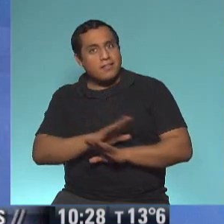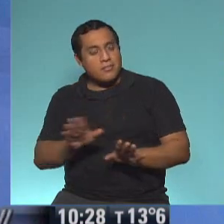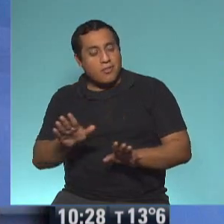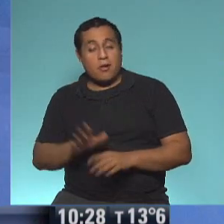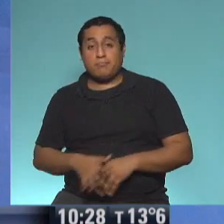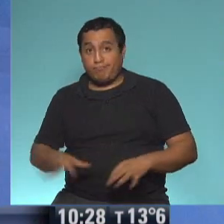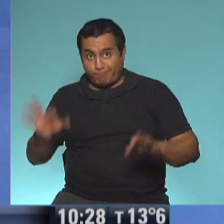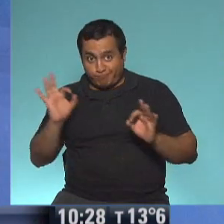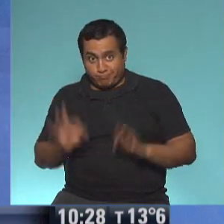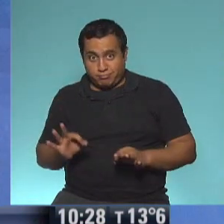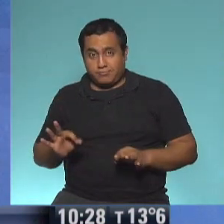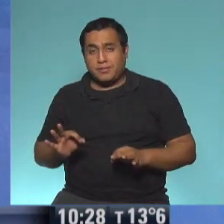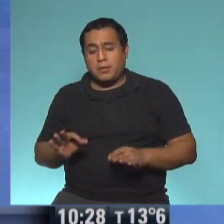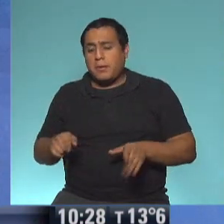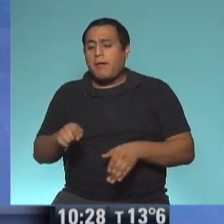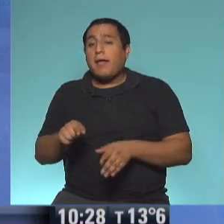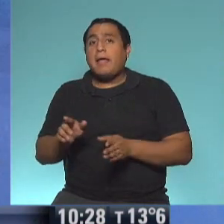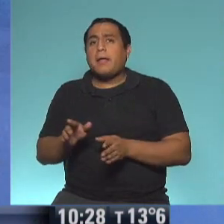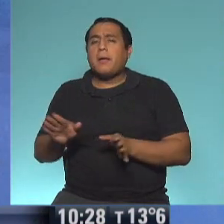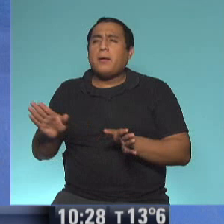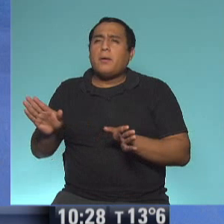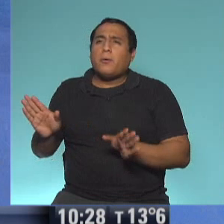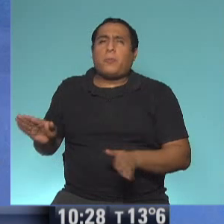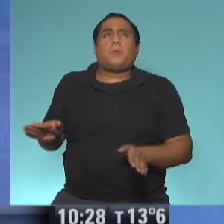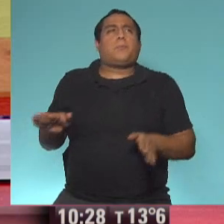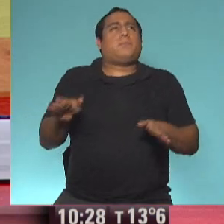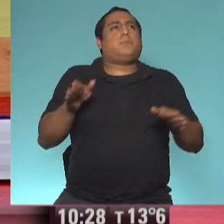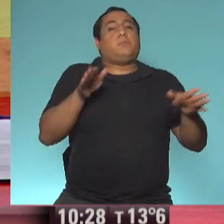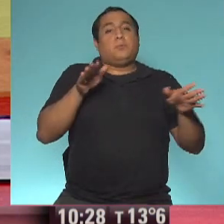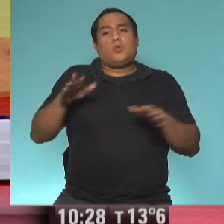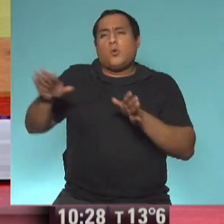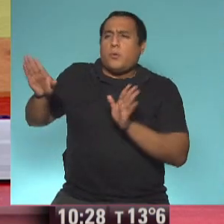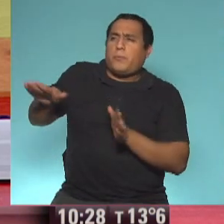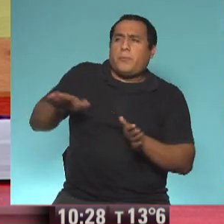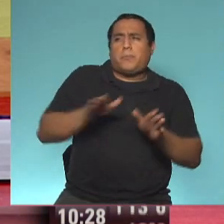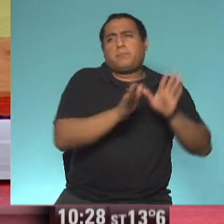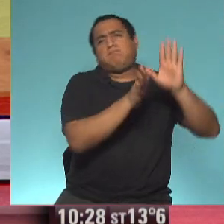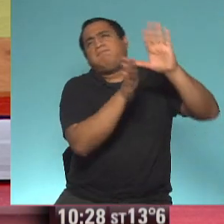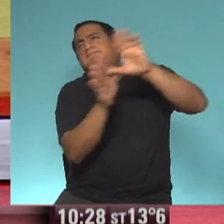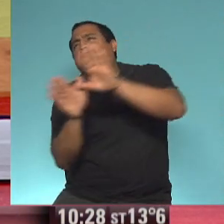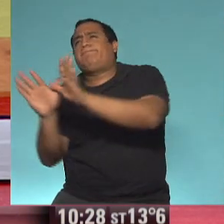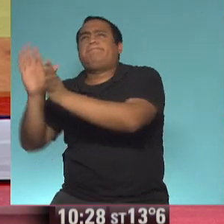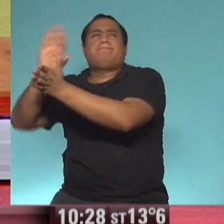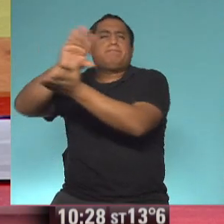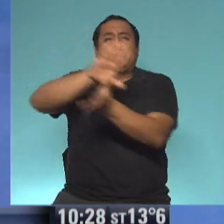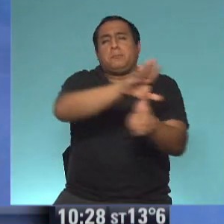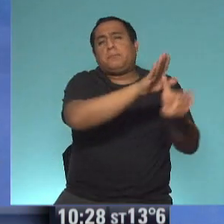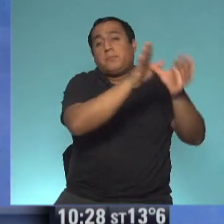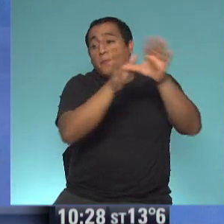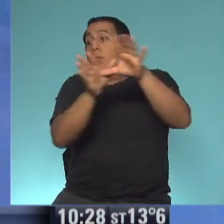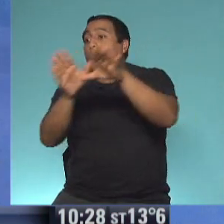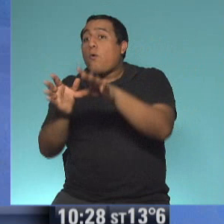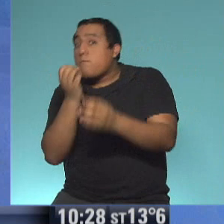vez terminada, la pequeñísima ave bastió sus alas y en vuelo libre comenzó su recorrido de flor